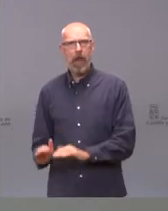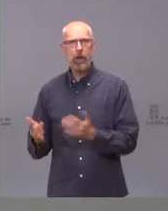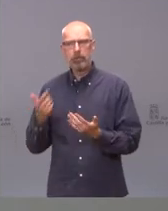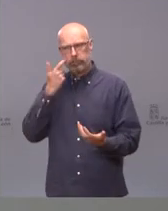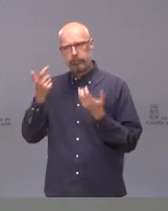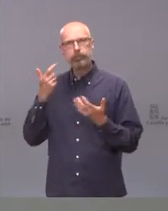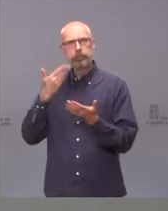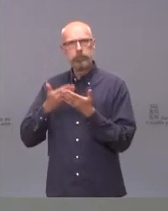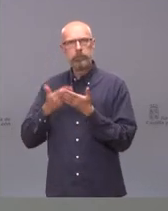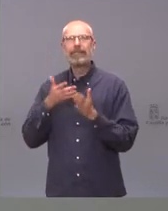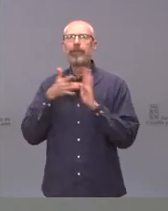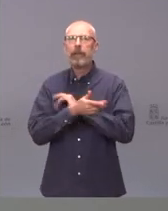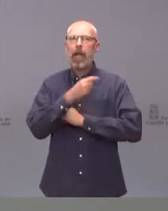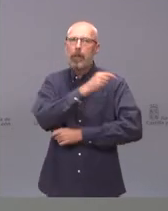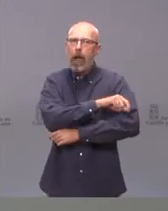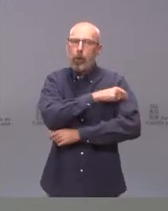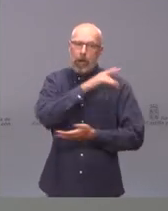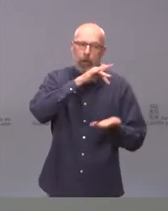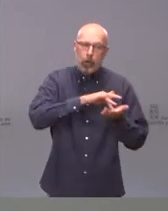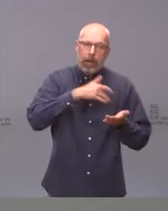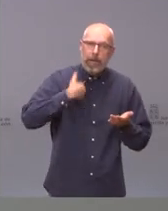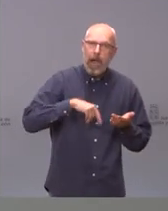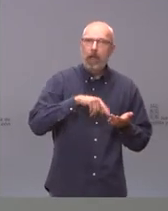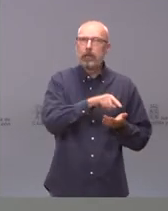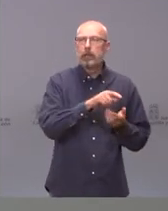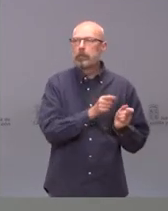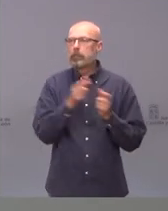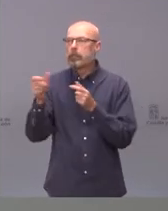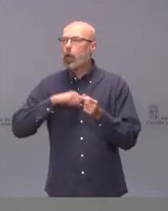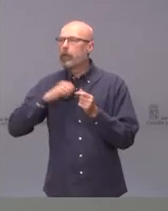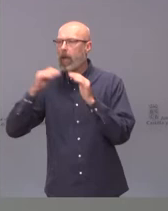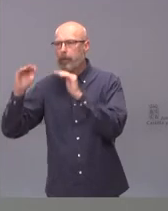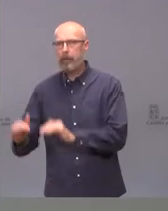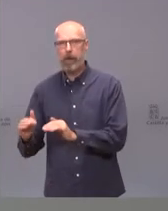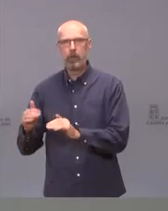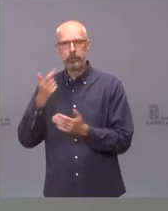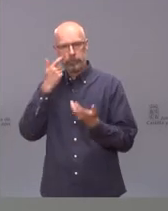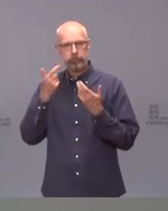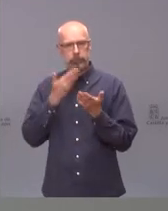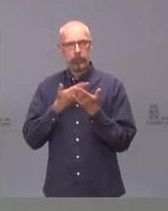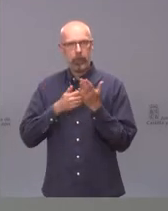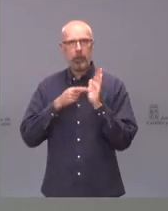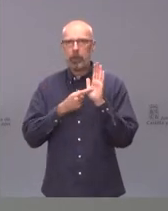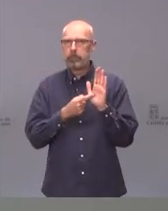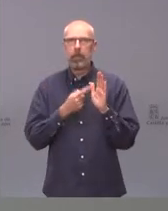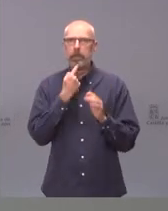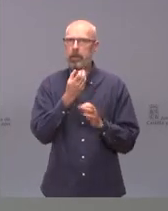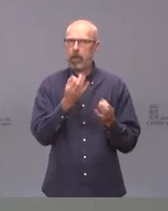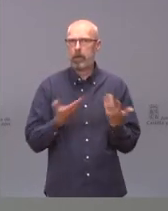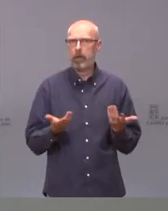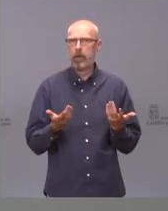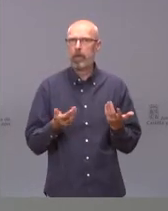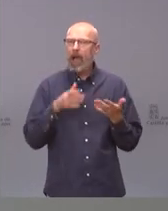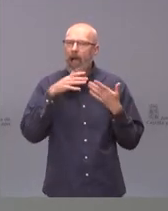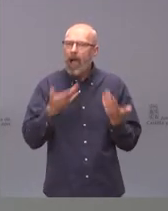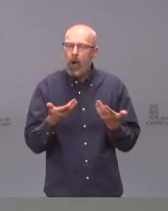vacunación sobre ese grupo poblacional nos hace pensar que tenemos que seguir vacunando y que hay que seguir vacunando y que además el momento es ahora.